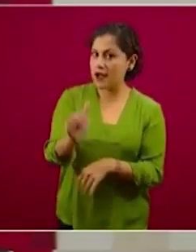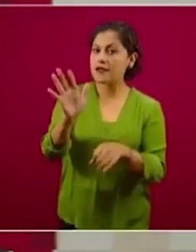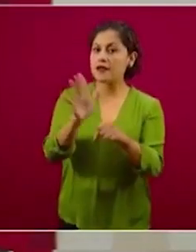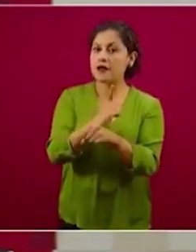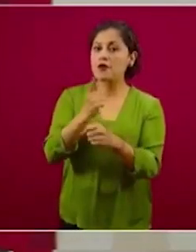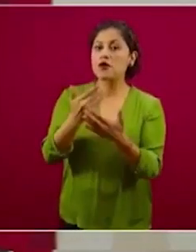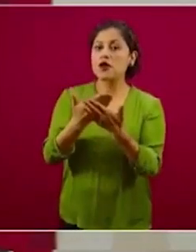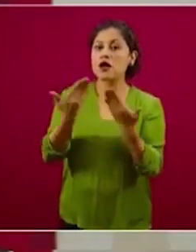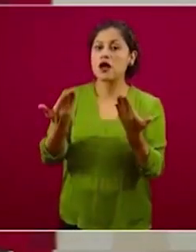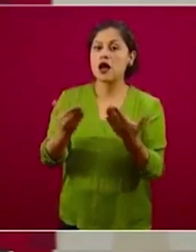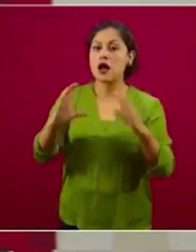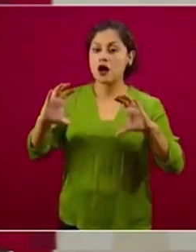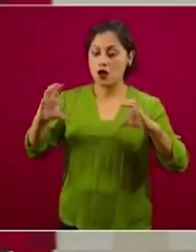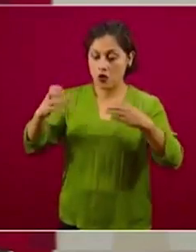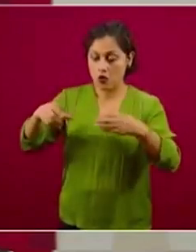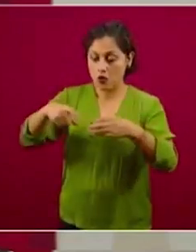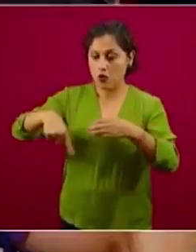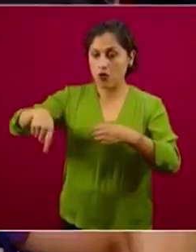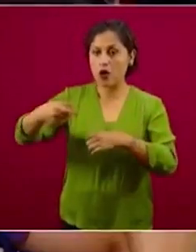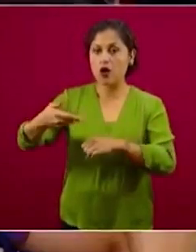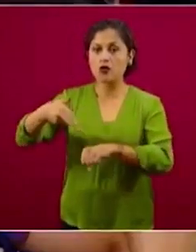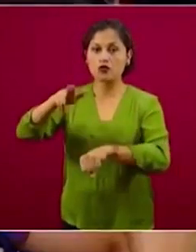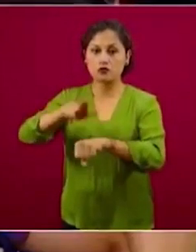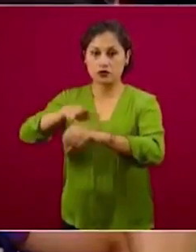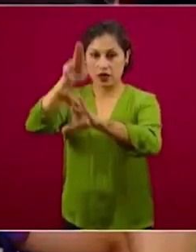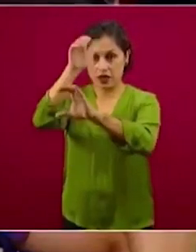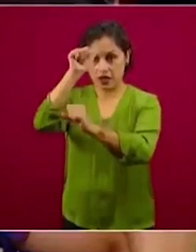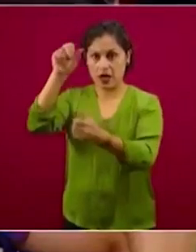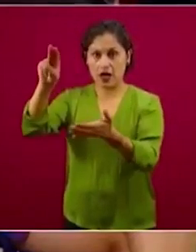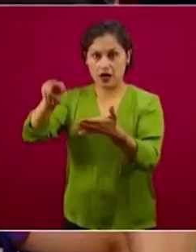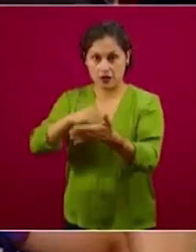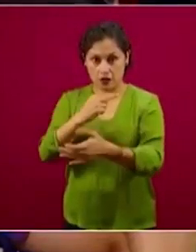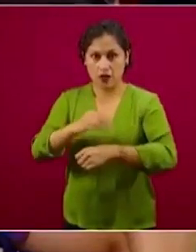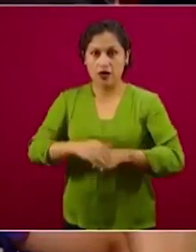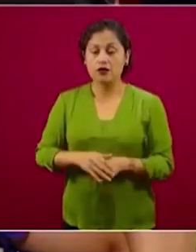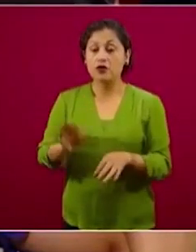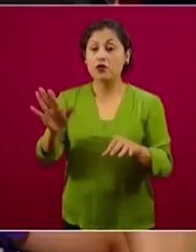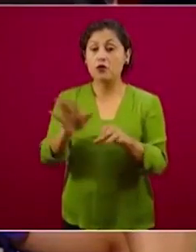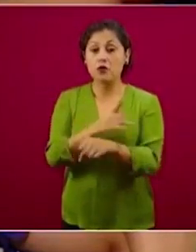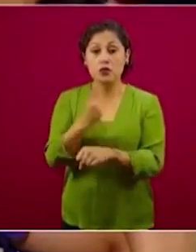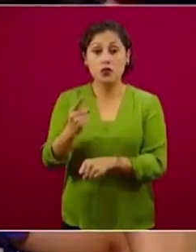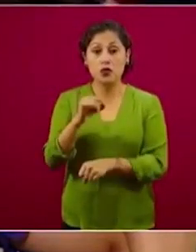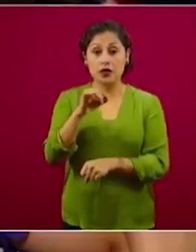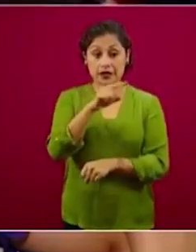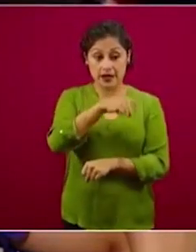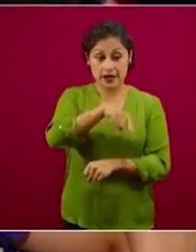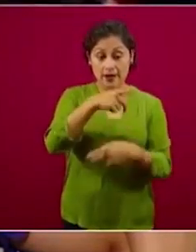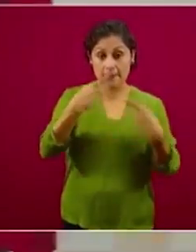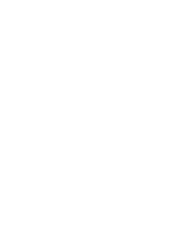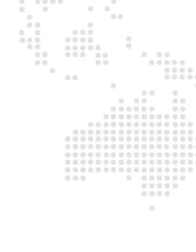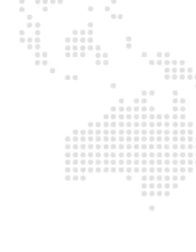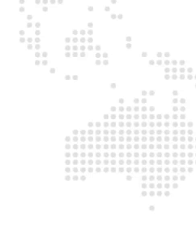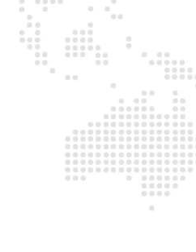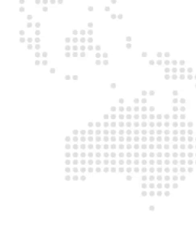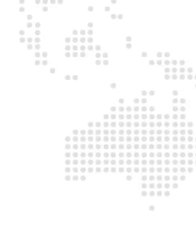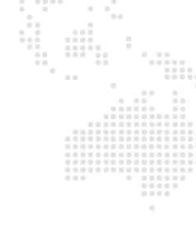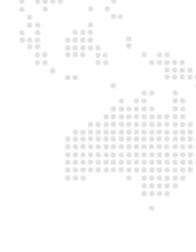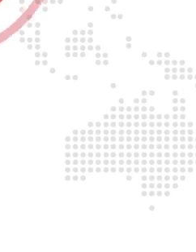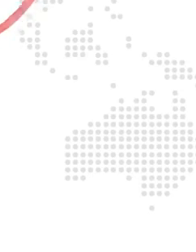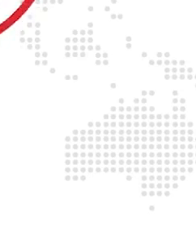que tienen derecho a biencia pagan en una tarifa fija que fue pactada y fue acordada en este convenio.